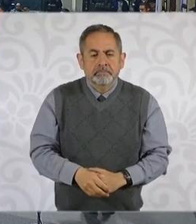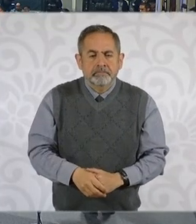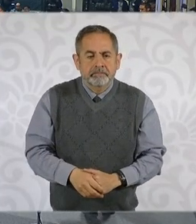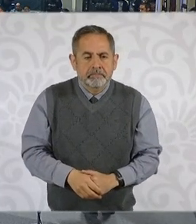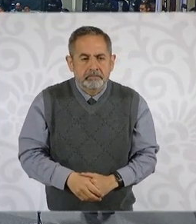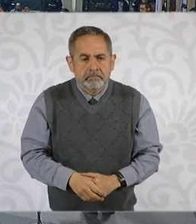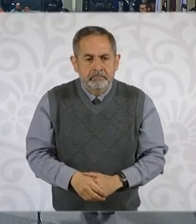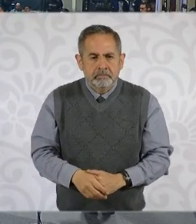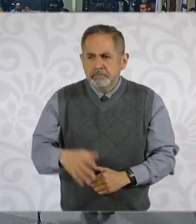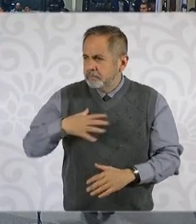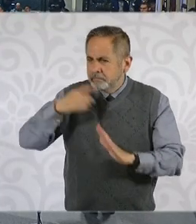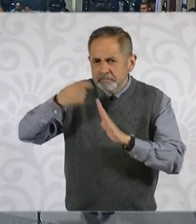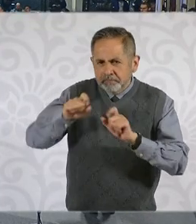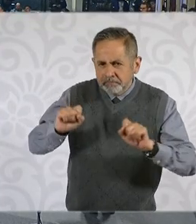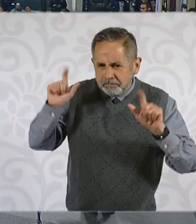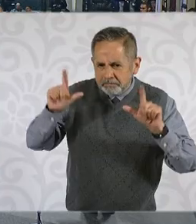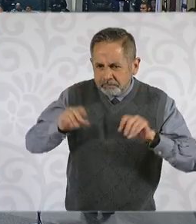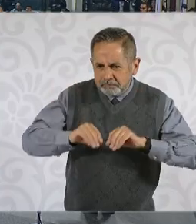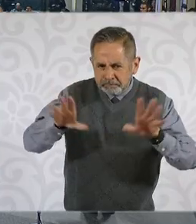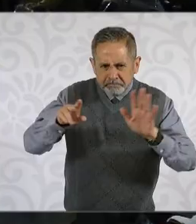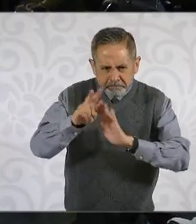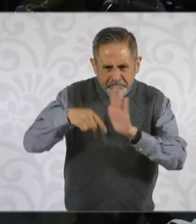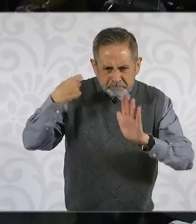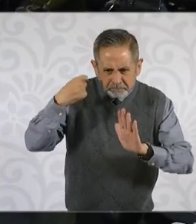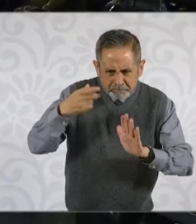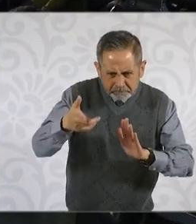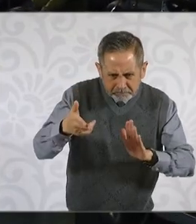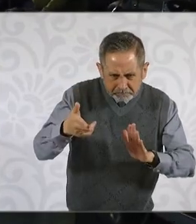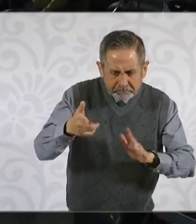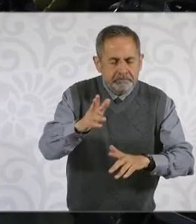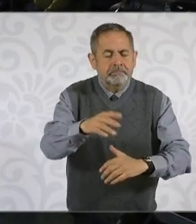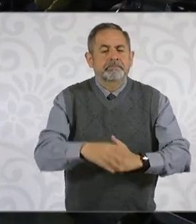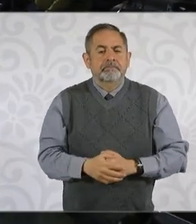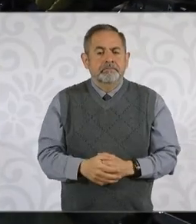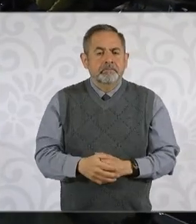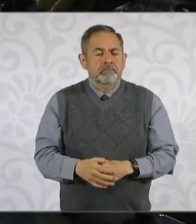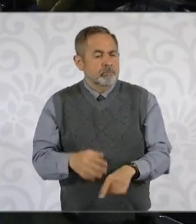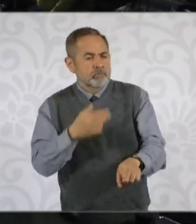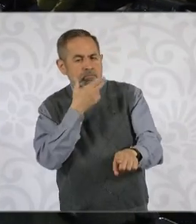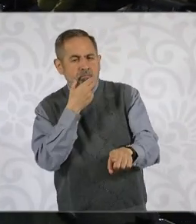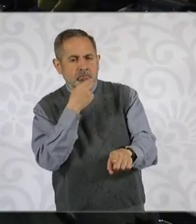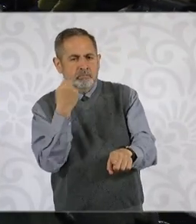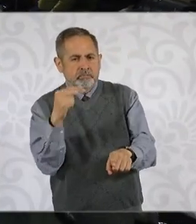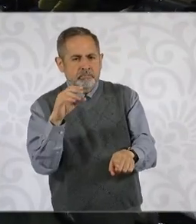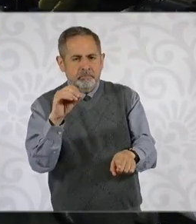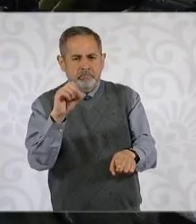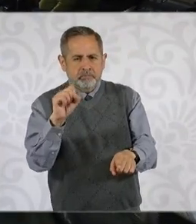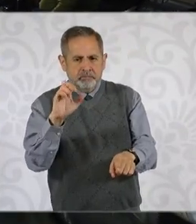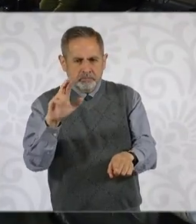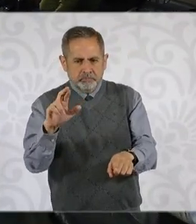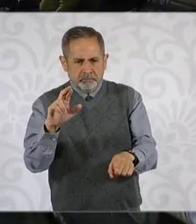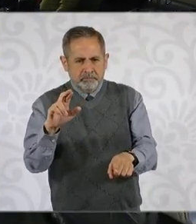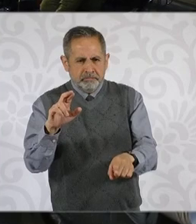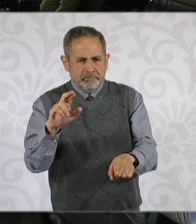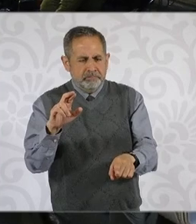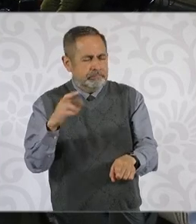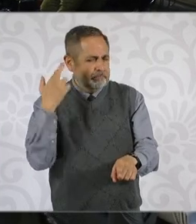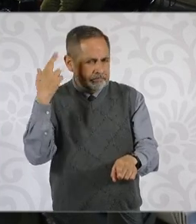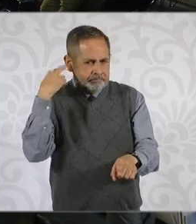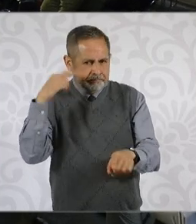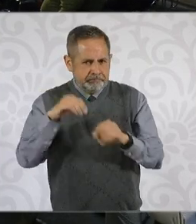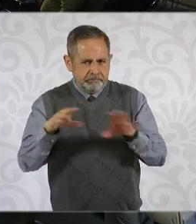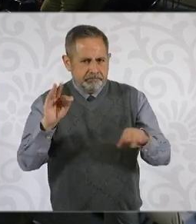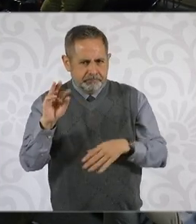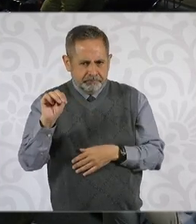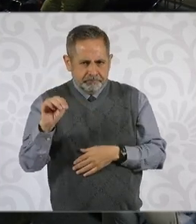Tenemos cápsula de… Buenos días, presidenta. Óscar González de Radio Relac 104.5